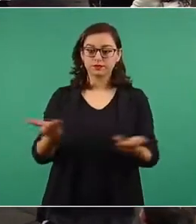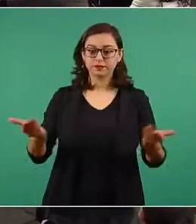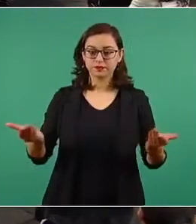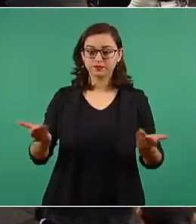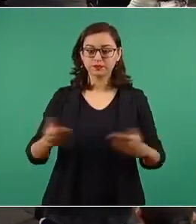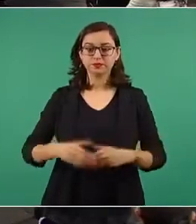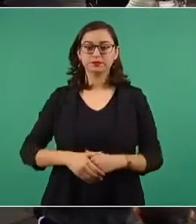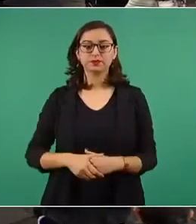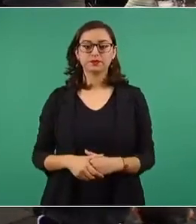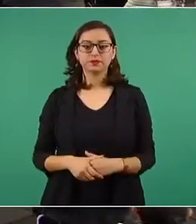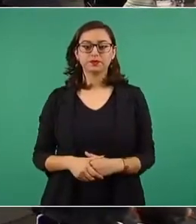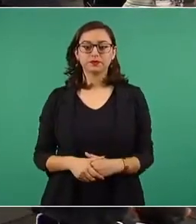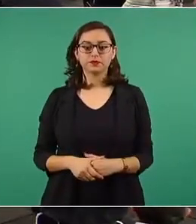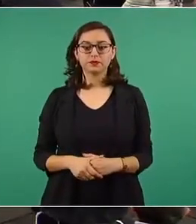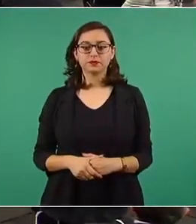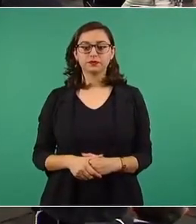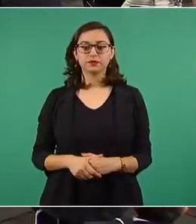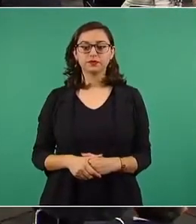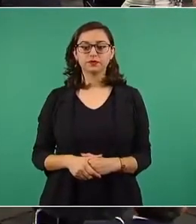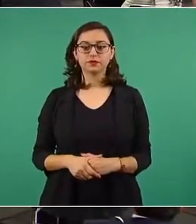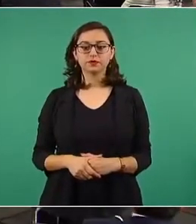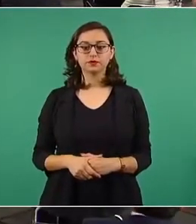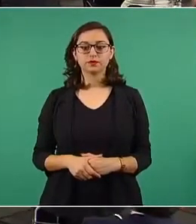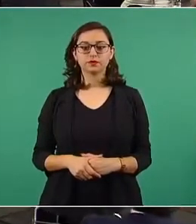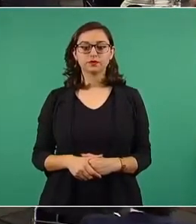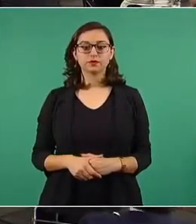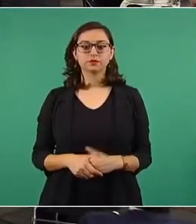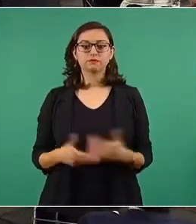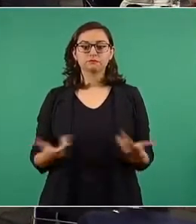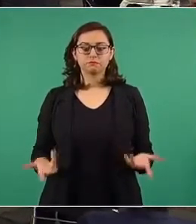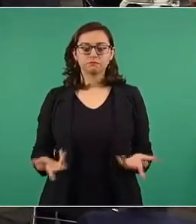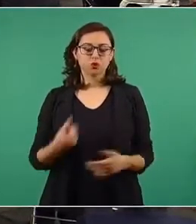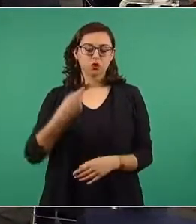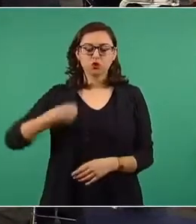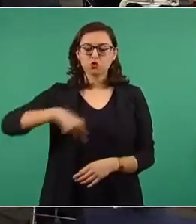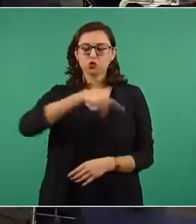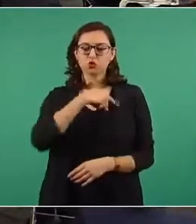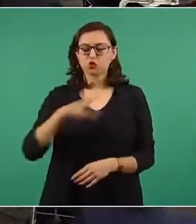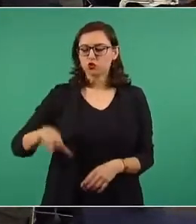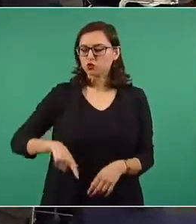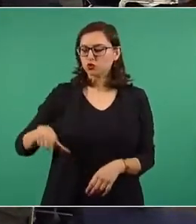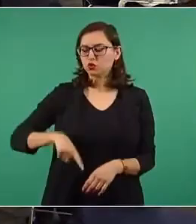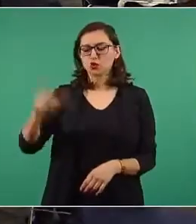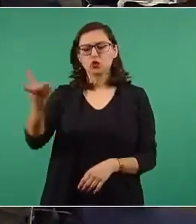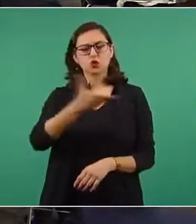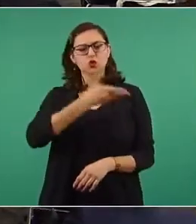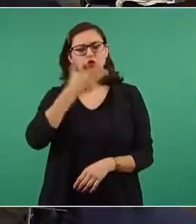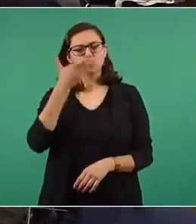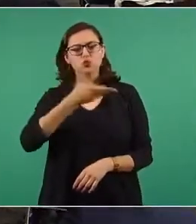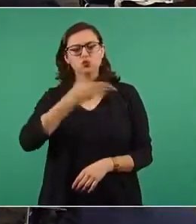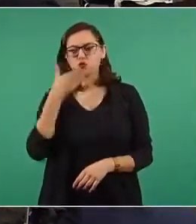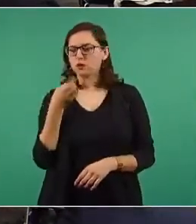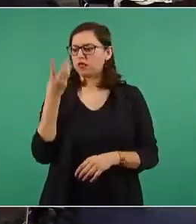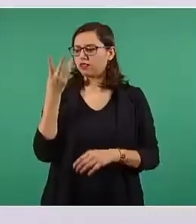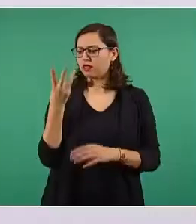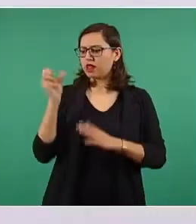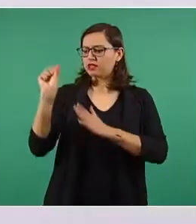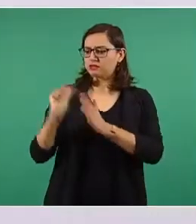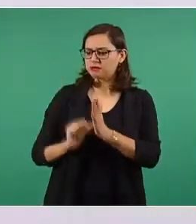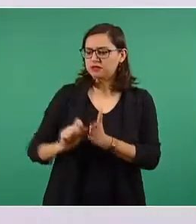como es costumbre cada tres meses, informamos al pueblo de México